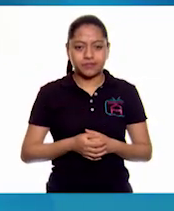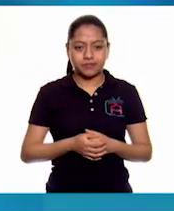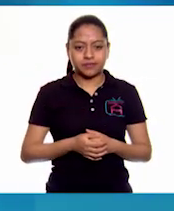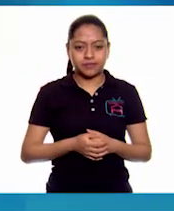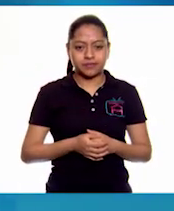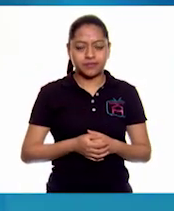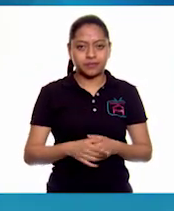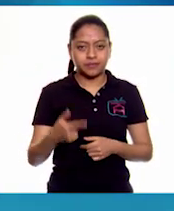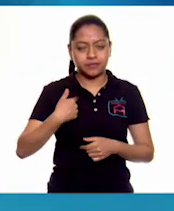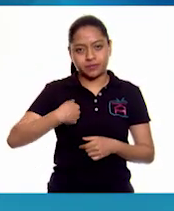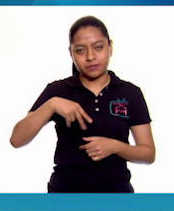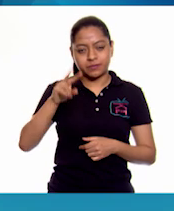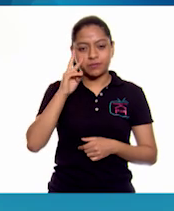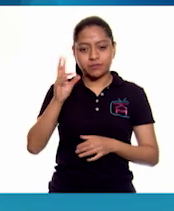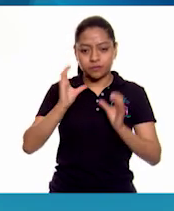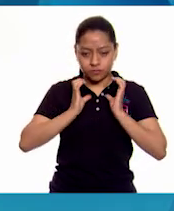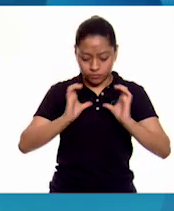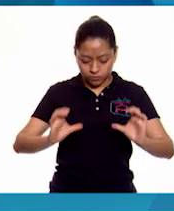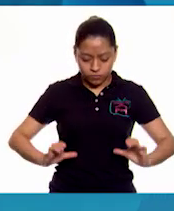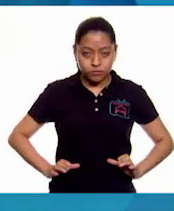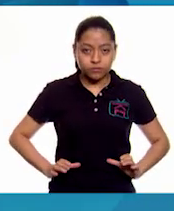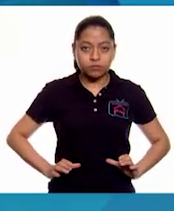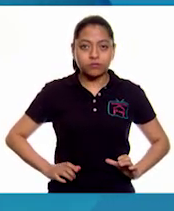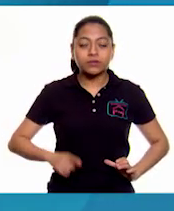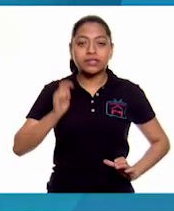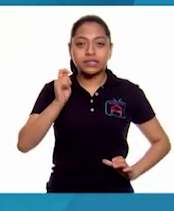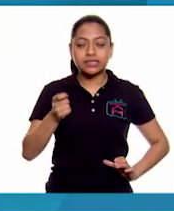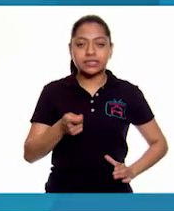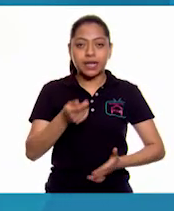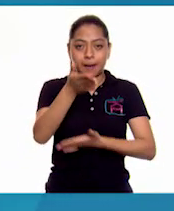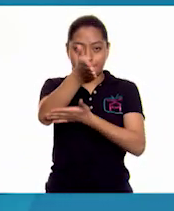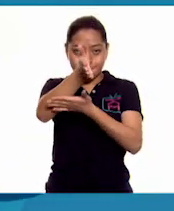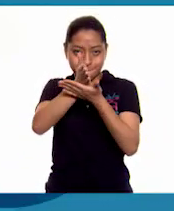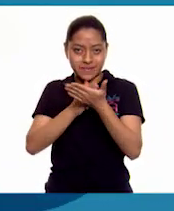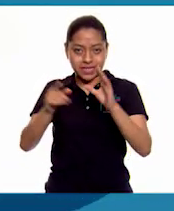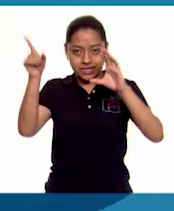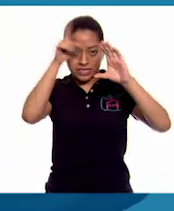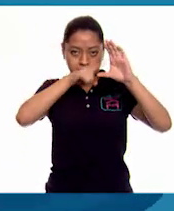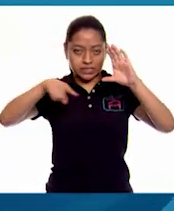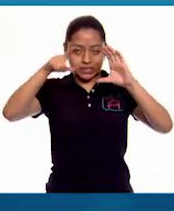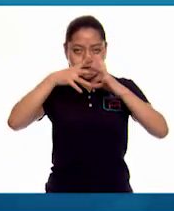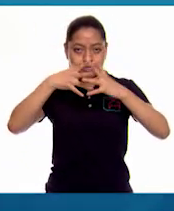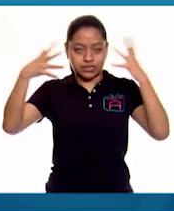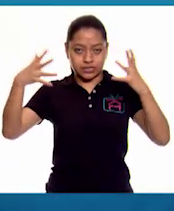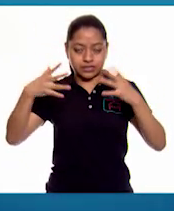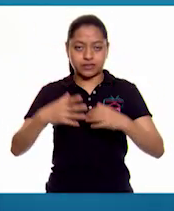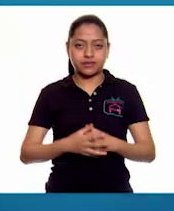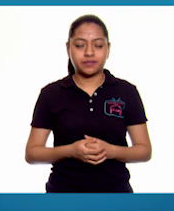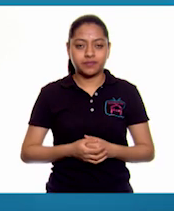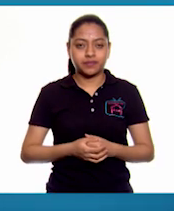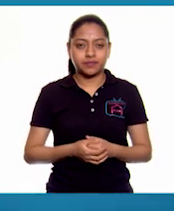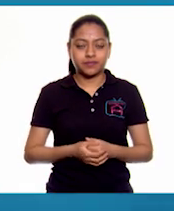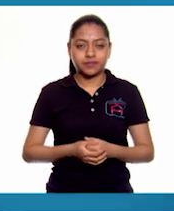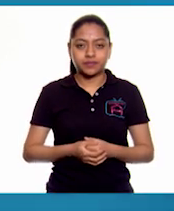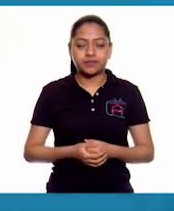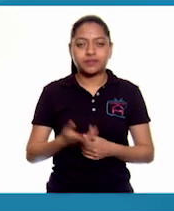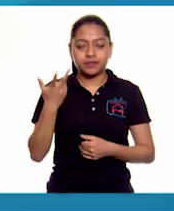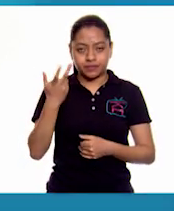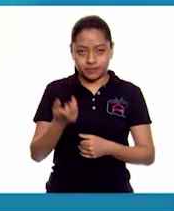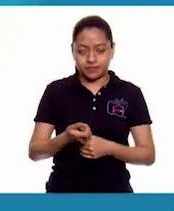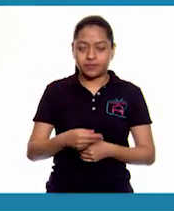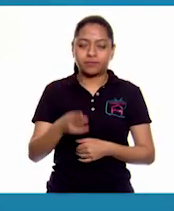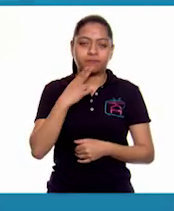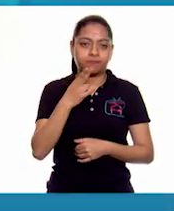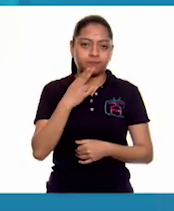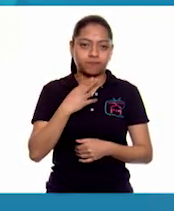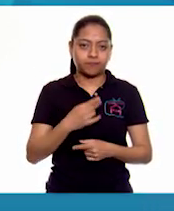Yo me percaté, que el cuerpo está formado, por un medio de círculo grande. Es decir, es la única fracción, del círculo grande, que vamos a